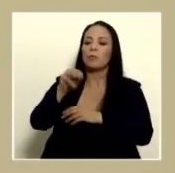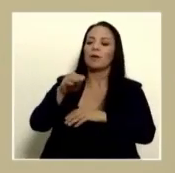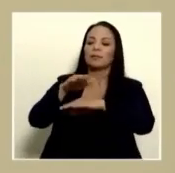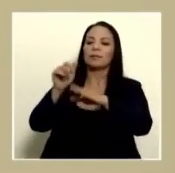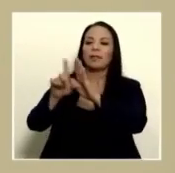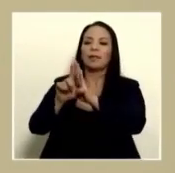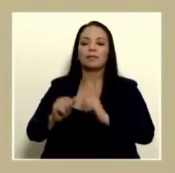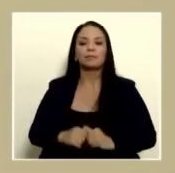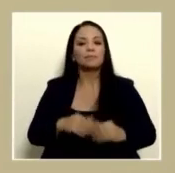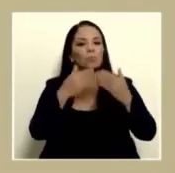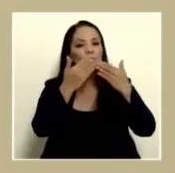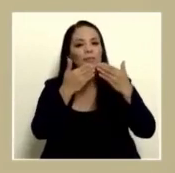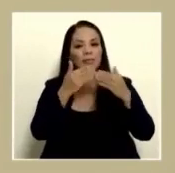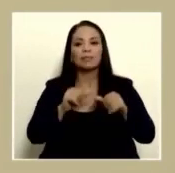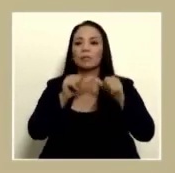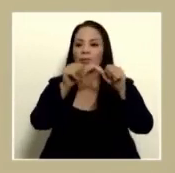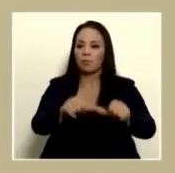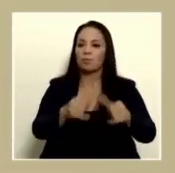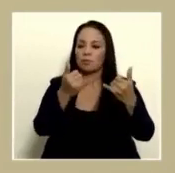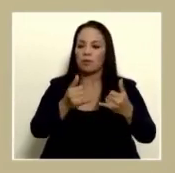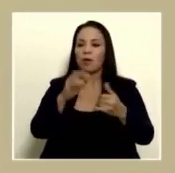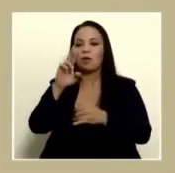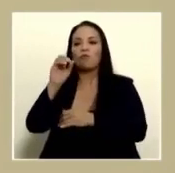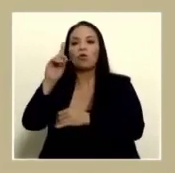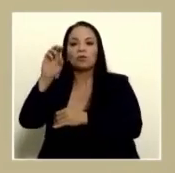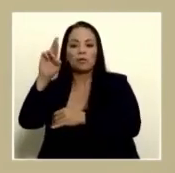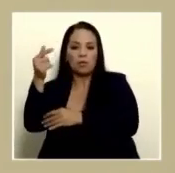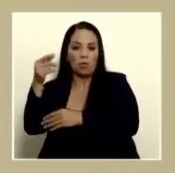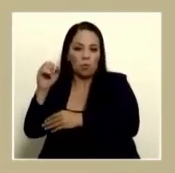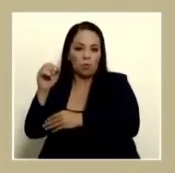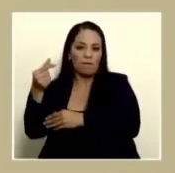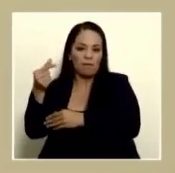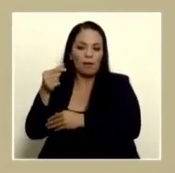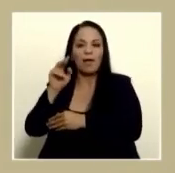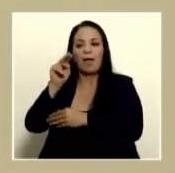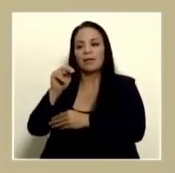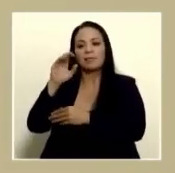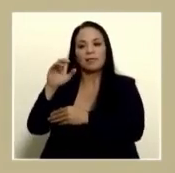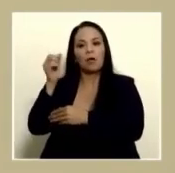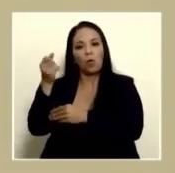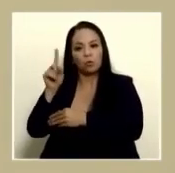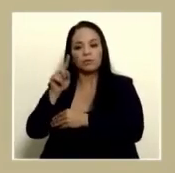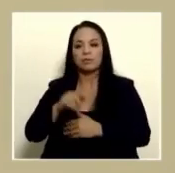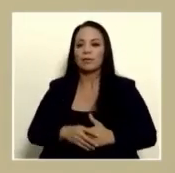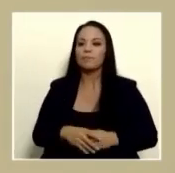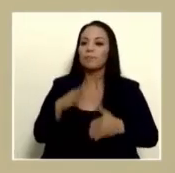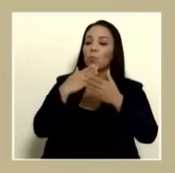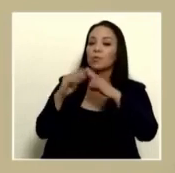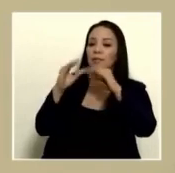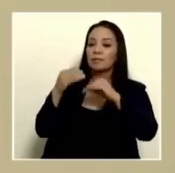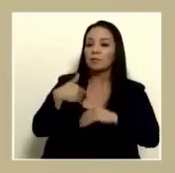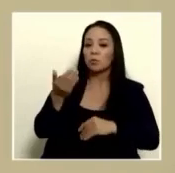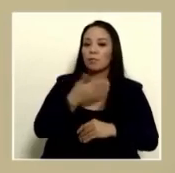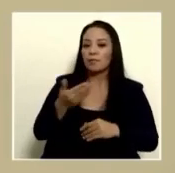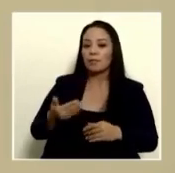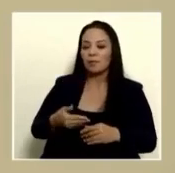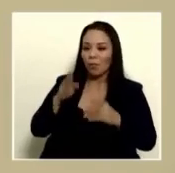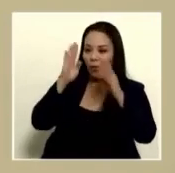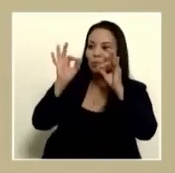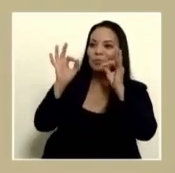muchas gracias continuamos ahora con Rodrigo Guevara de NC11 buenas tardes señor presidente